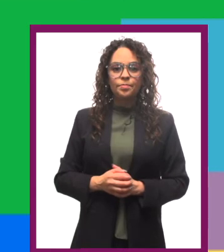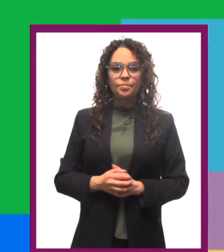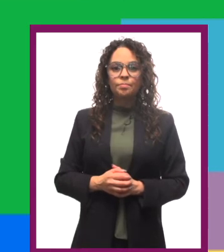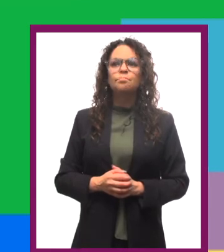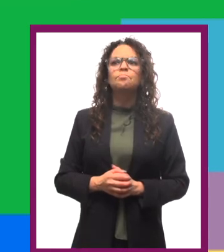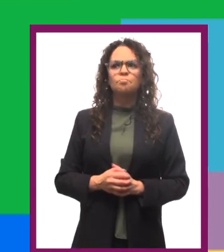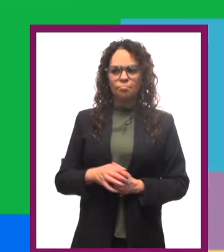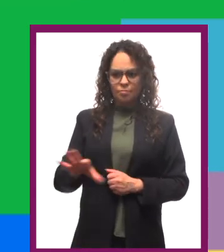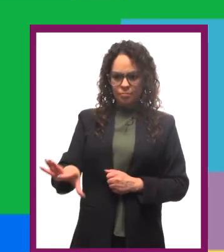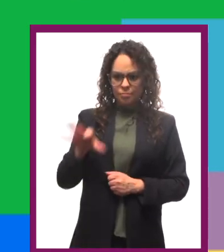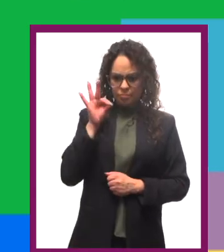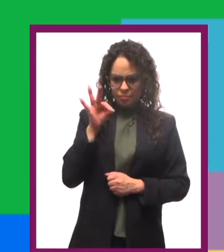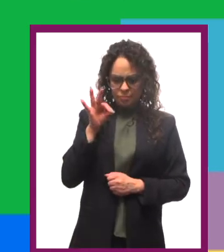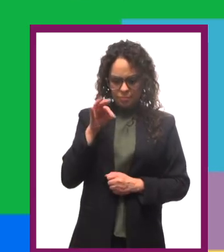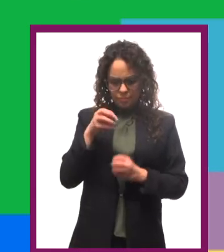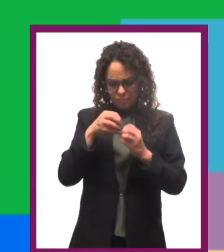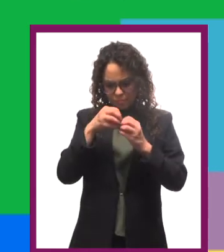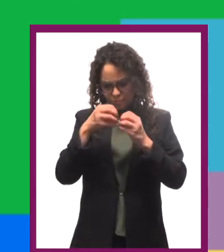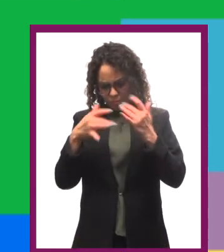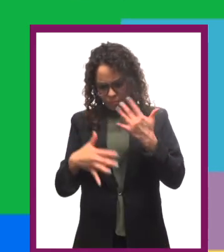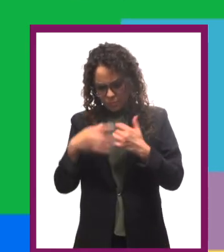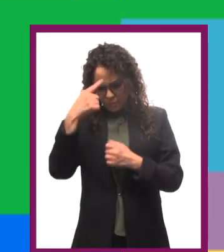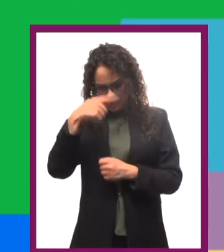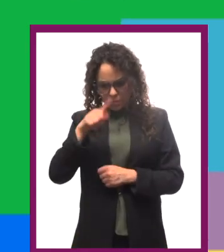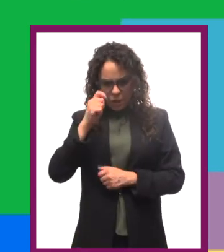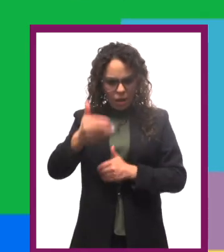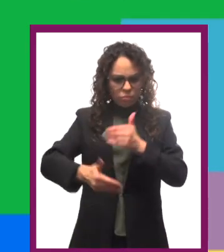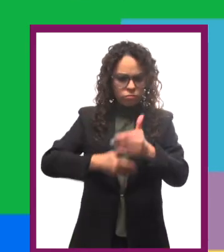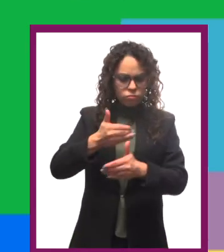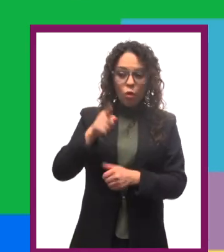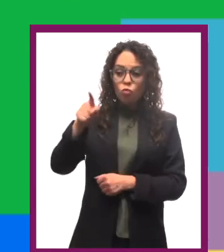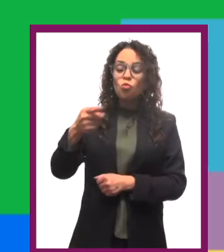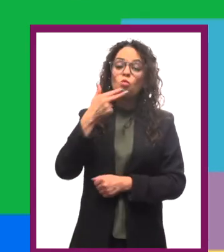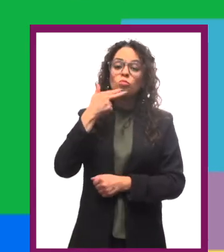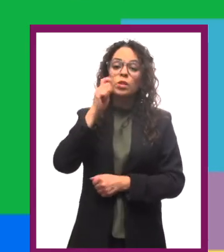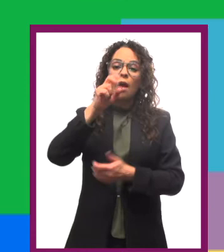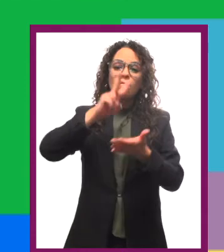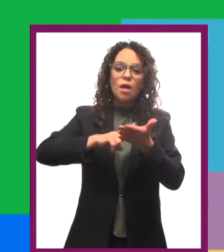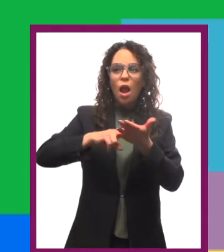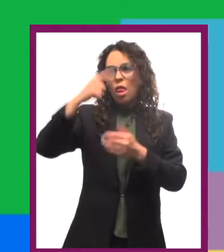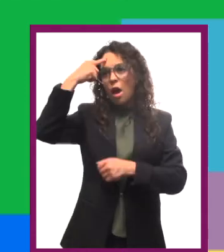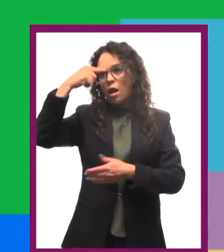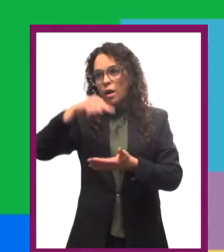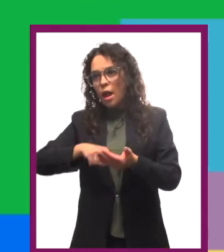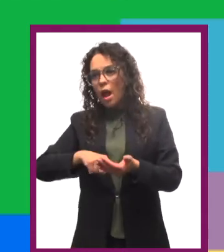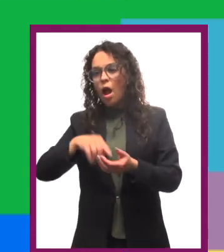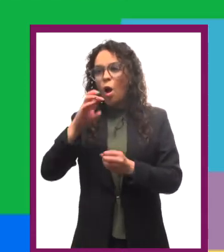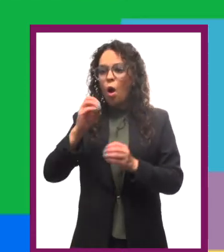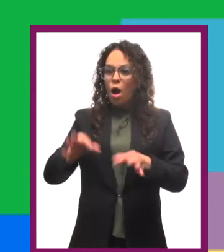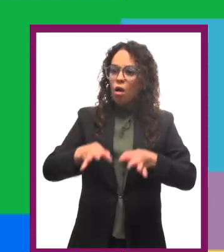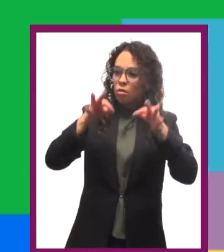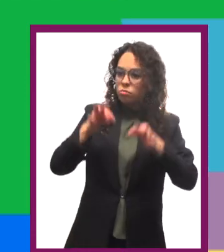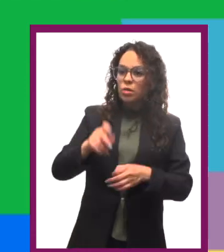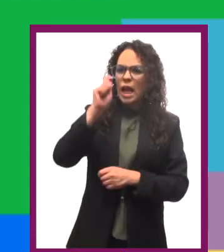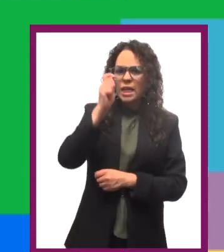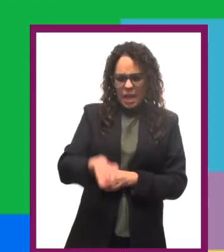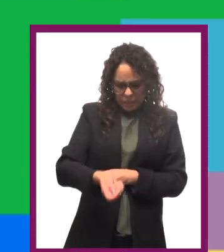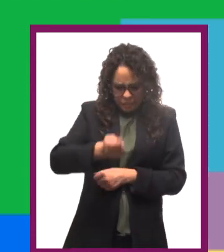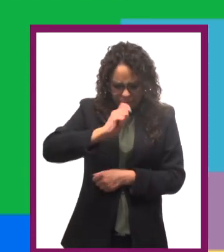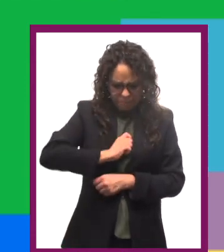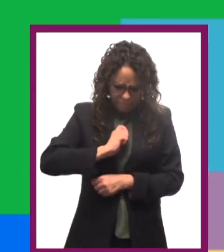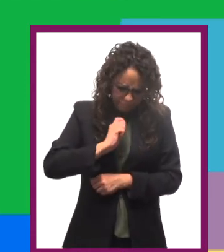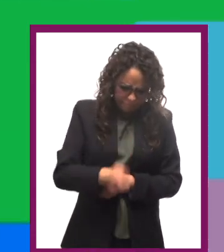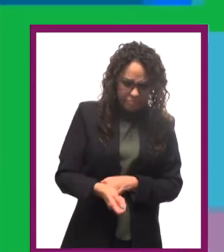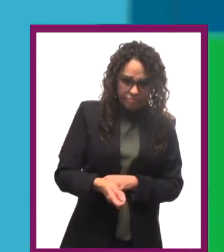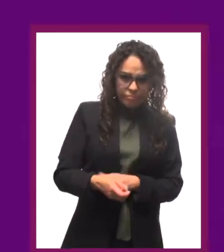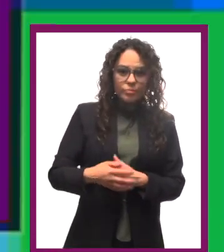Contrar el argumento a favor del progreso usa los valores, creencias o hechos que apelan a la tradición, a la identidad